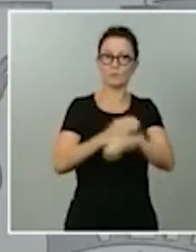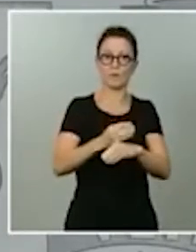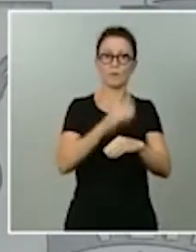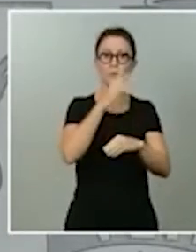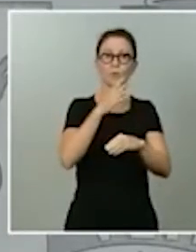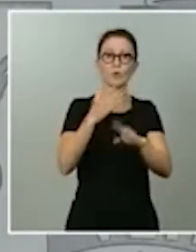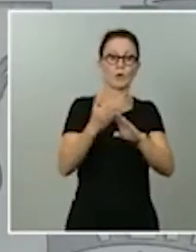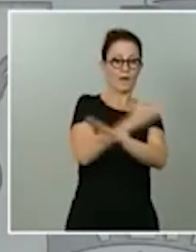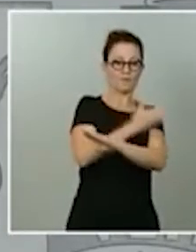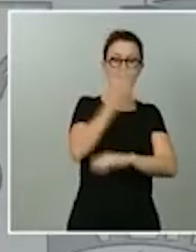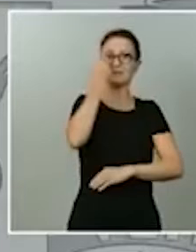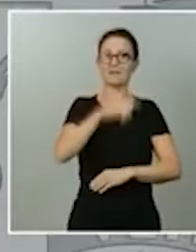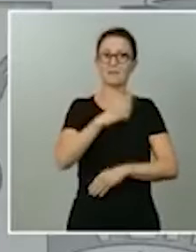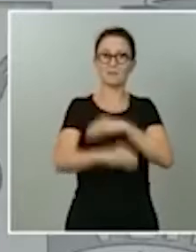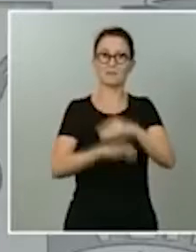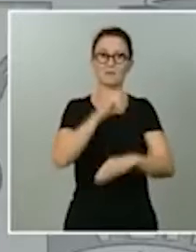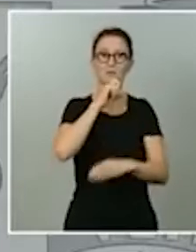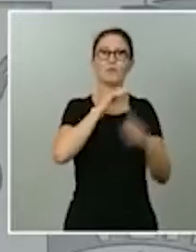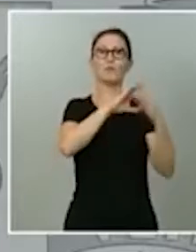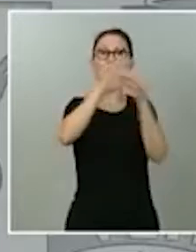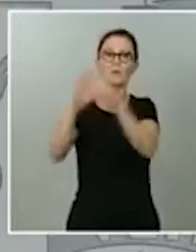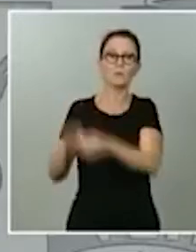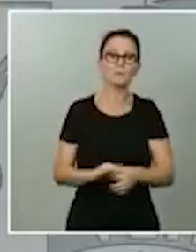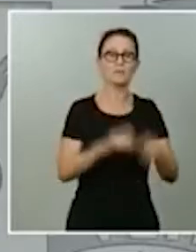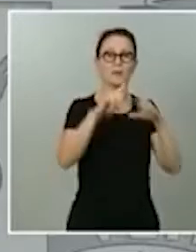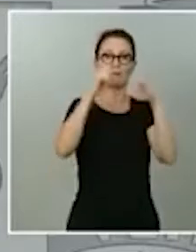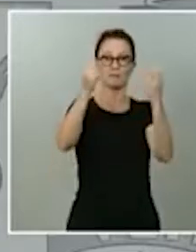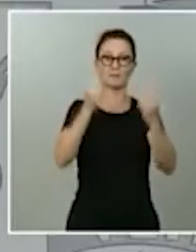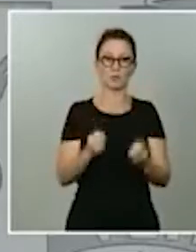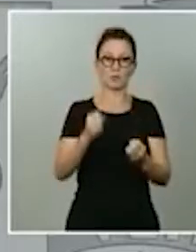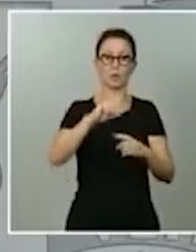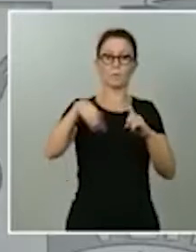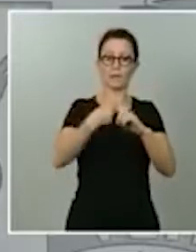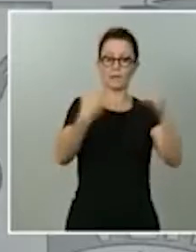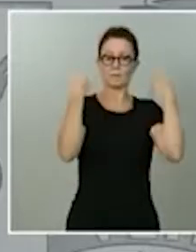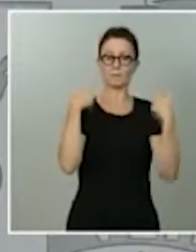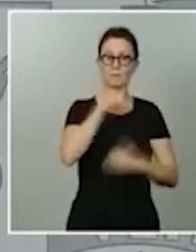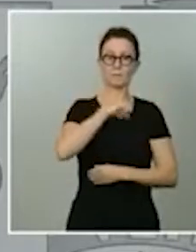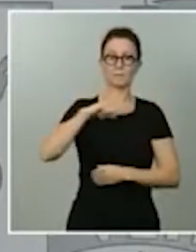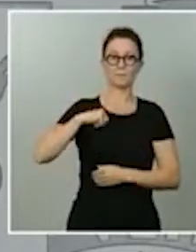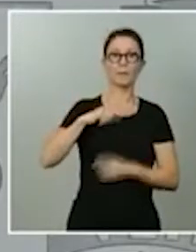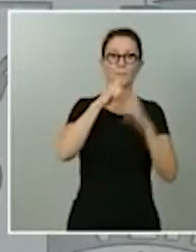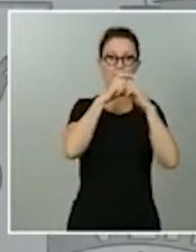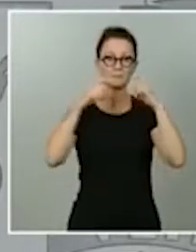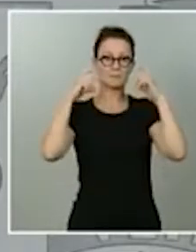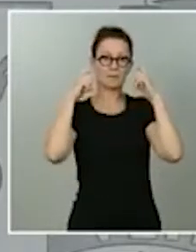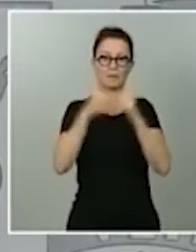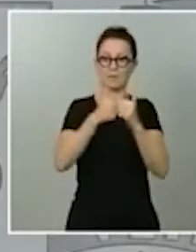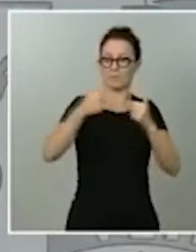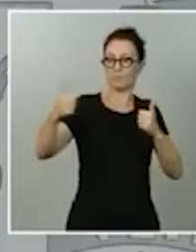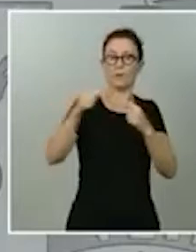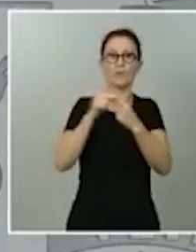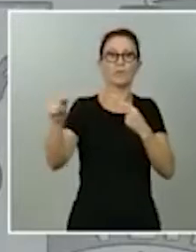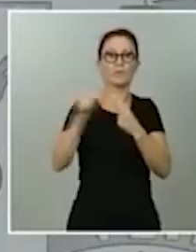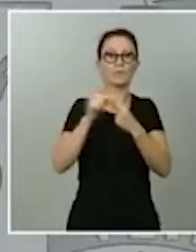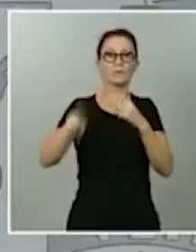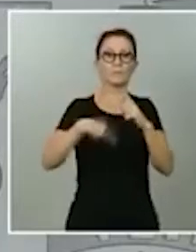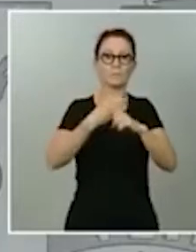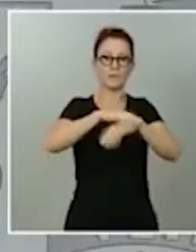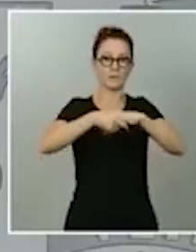y con responsabilidad individual. Mascarillas, metros de distancia y lavado de manos. Eso es lo que tenemos que hacer.